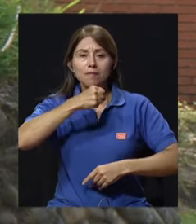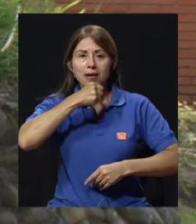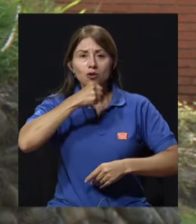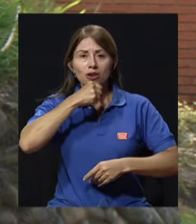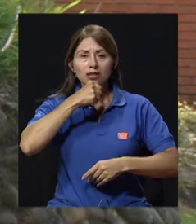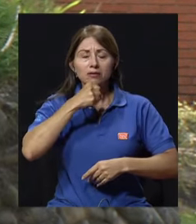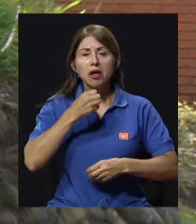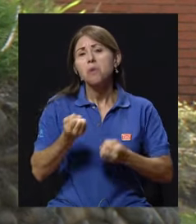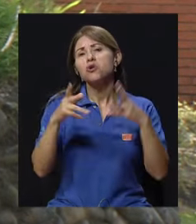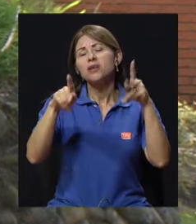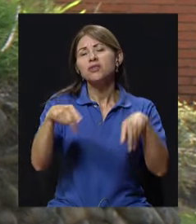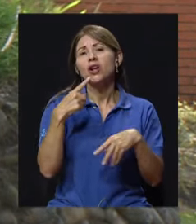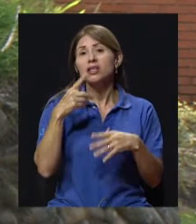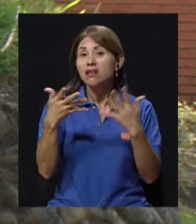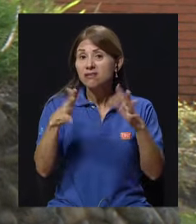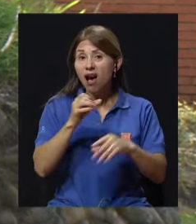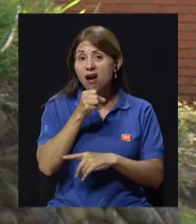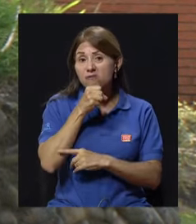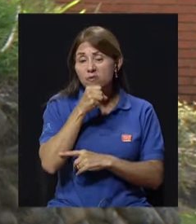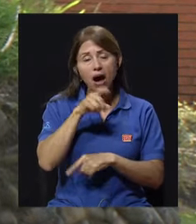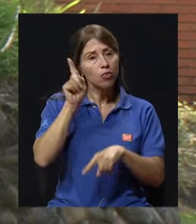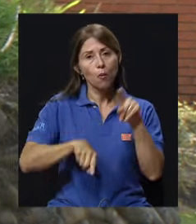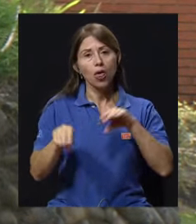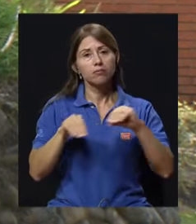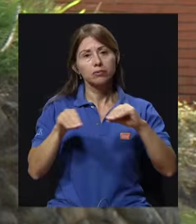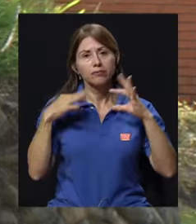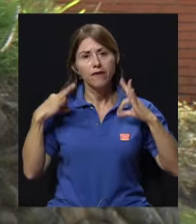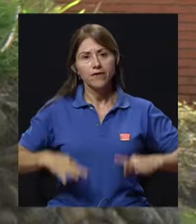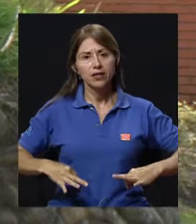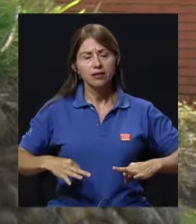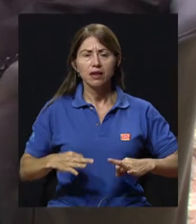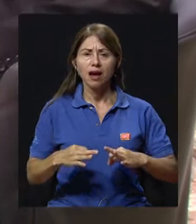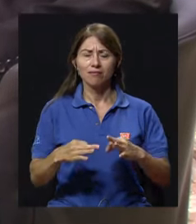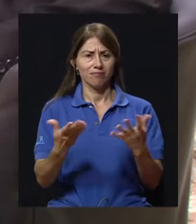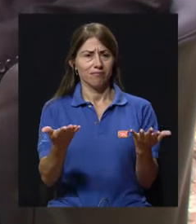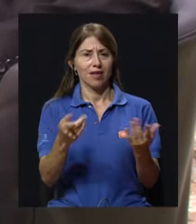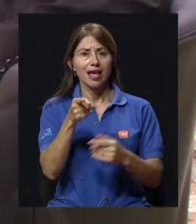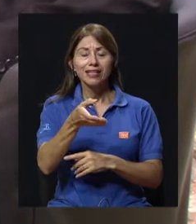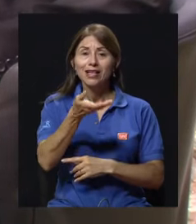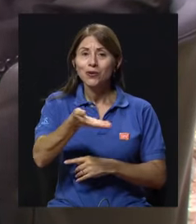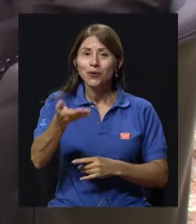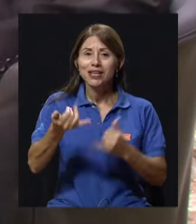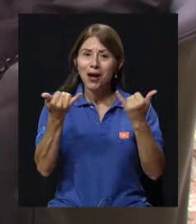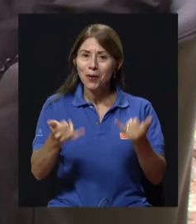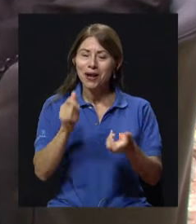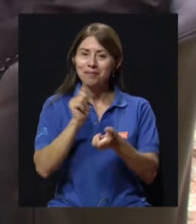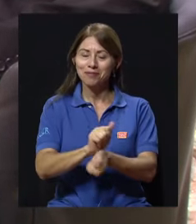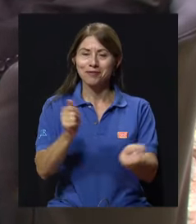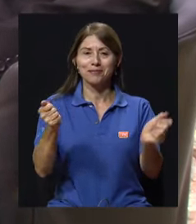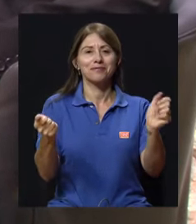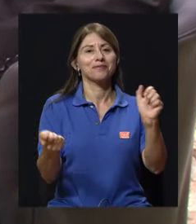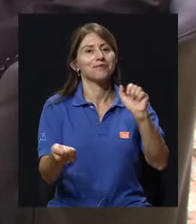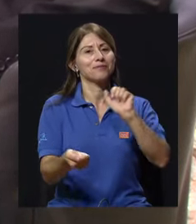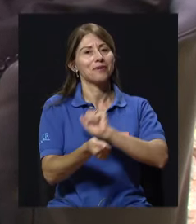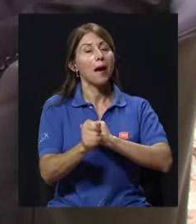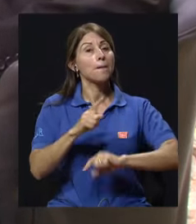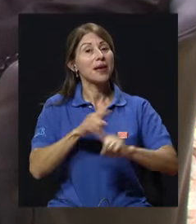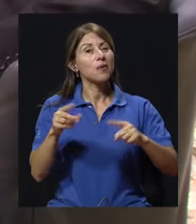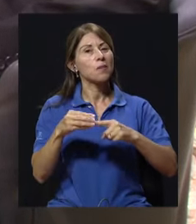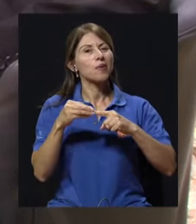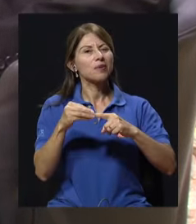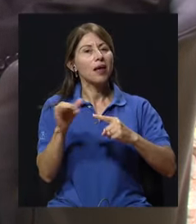se cumple cierta edad, ya ellos no pueden hacer actividad física. Todo eso son cosas que están cambiando, pero principalmente sí ha hecho ese cambio aquí,